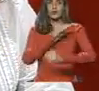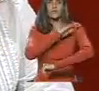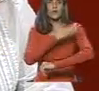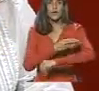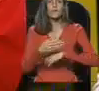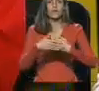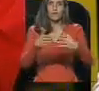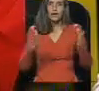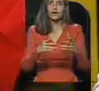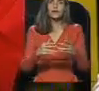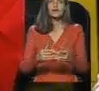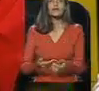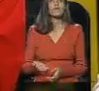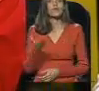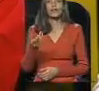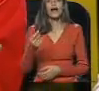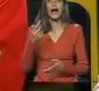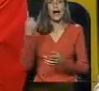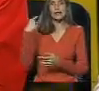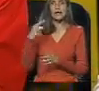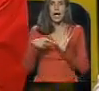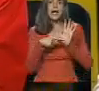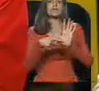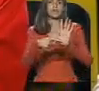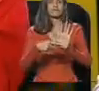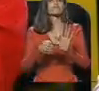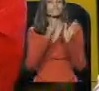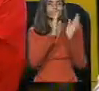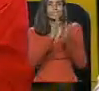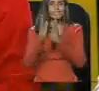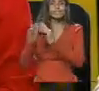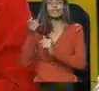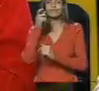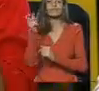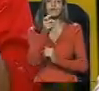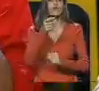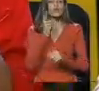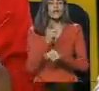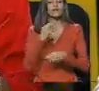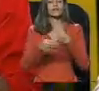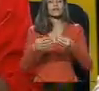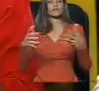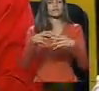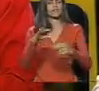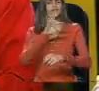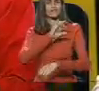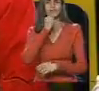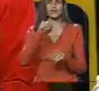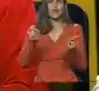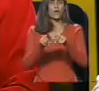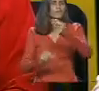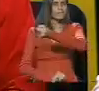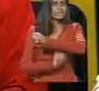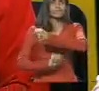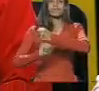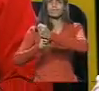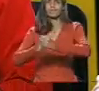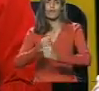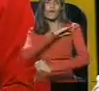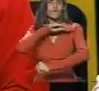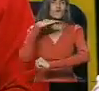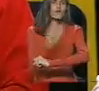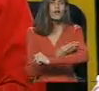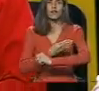demostramos ayer, ese poder popular, ese nivel de organización del pueblo. El partido debe ser una especie de plataforma. De fortalecimiento,